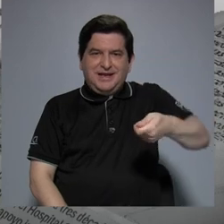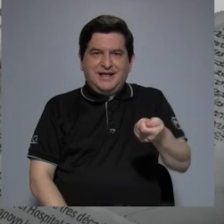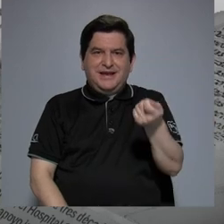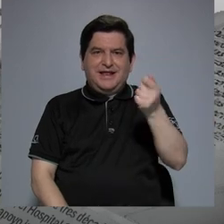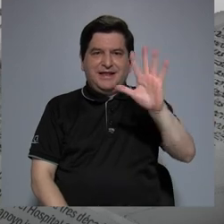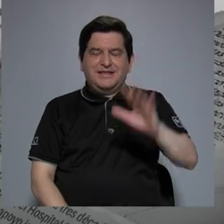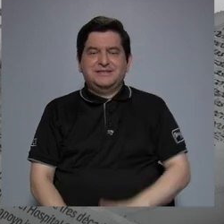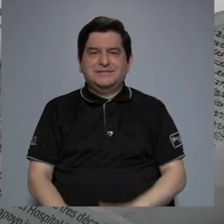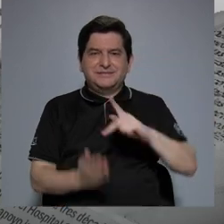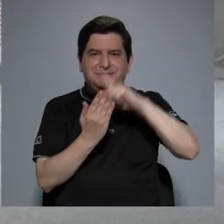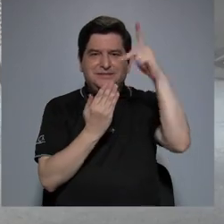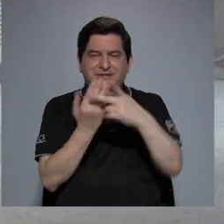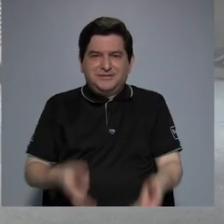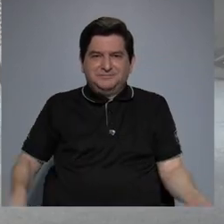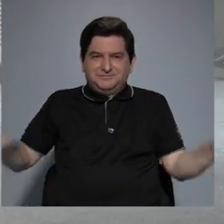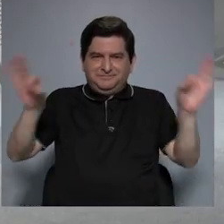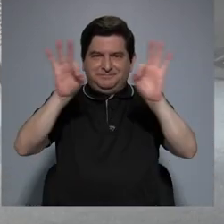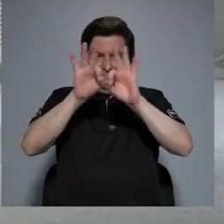Canal 15 con Lo que importa.